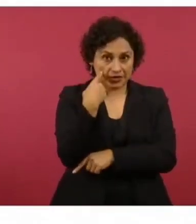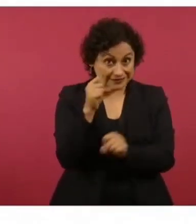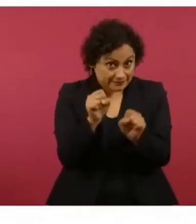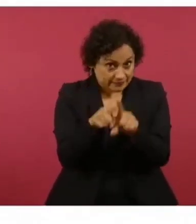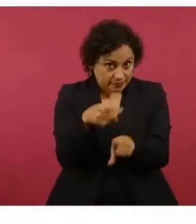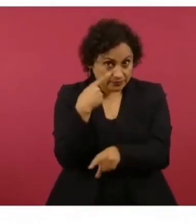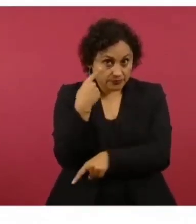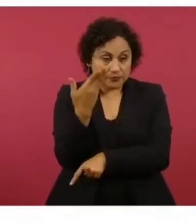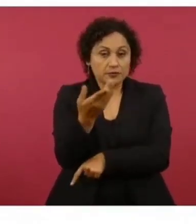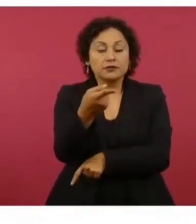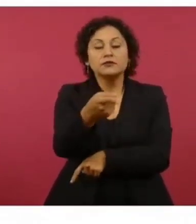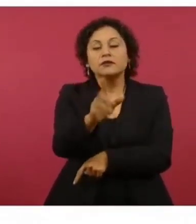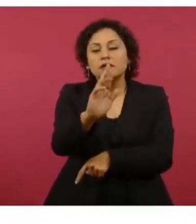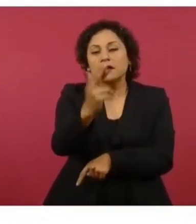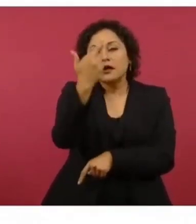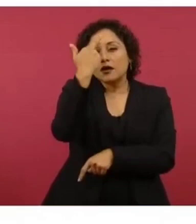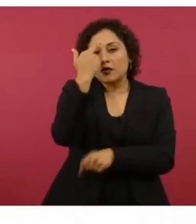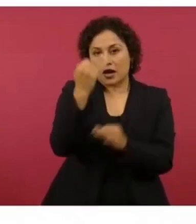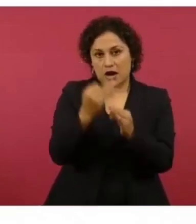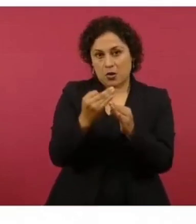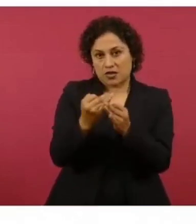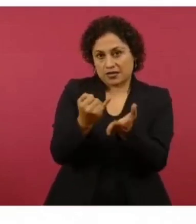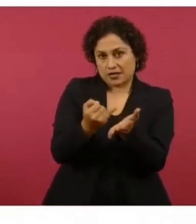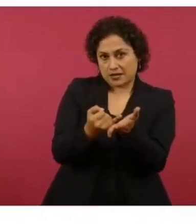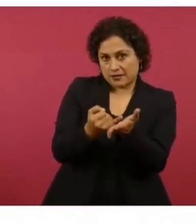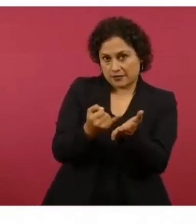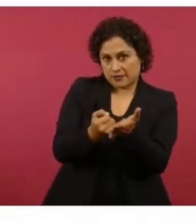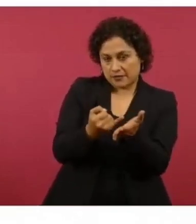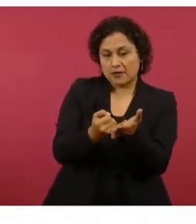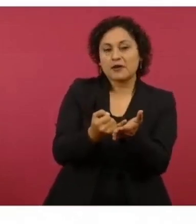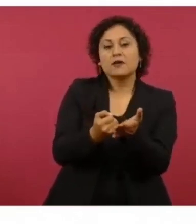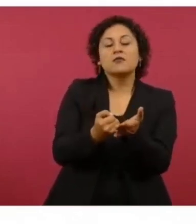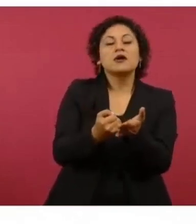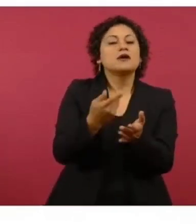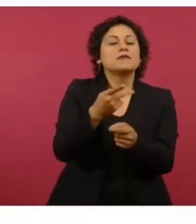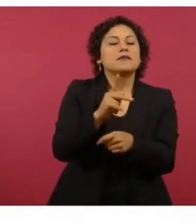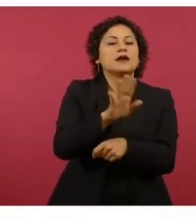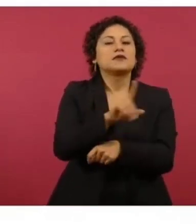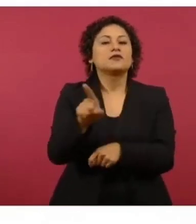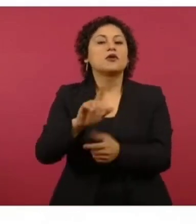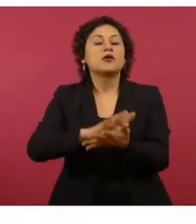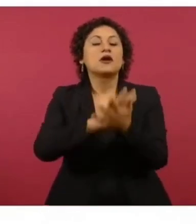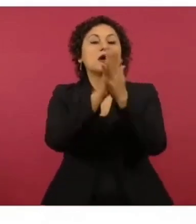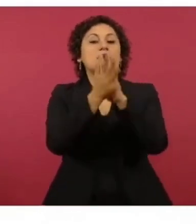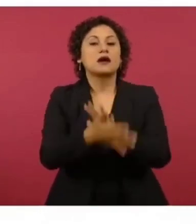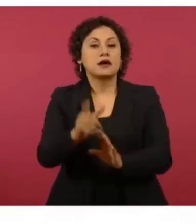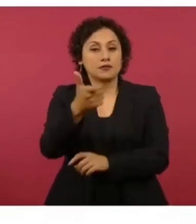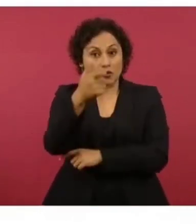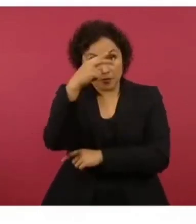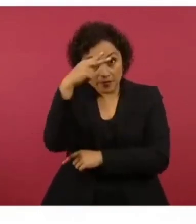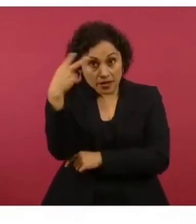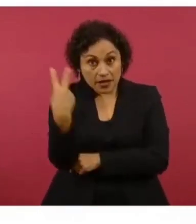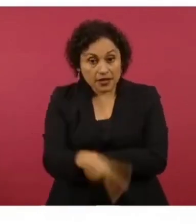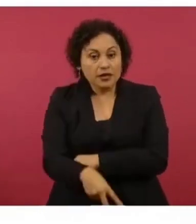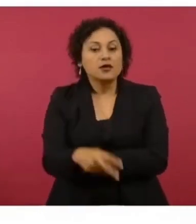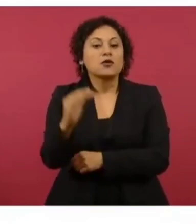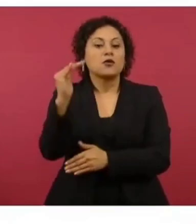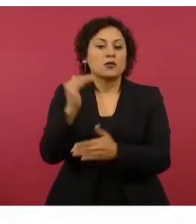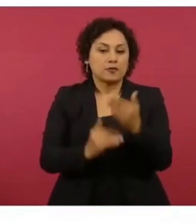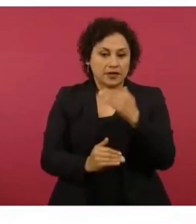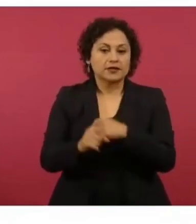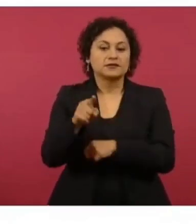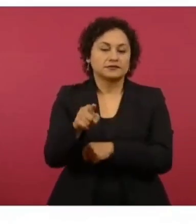importante, recordemos que ahora la tasa de cambio está en 19 pesos por dólar, lo cual nos da un total de 1.748